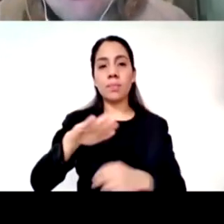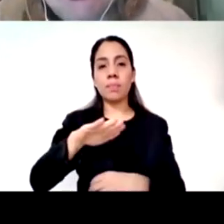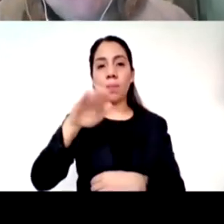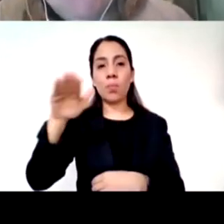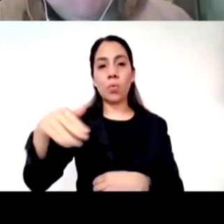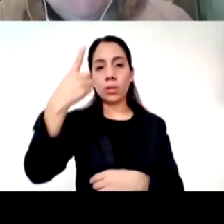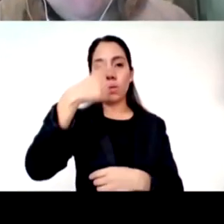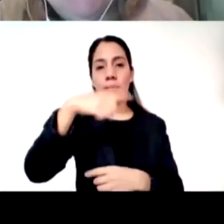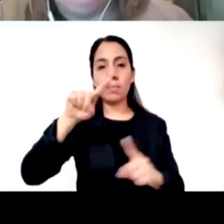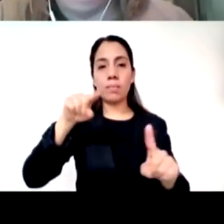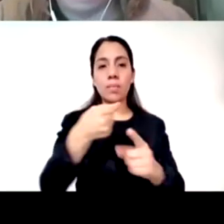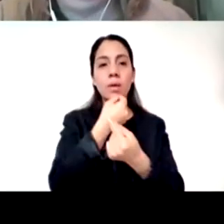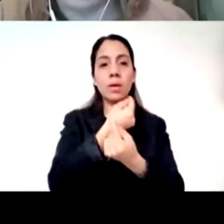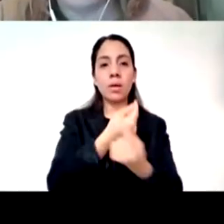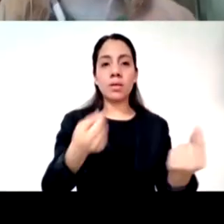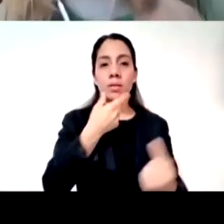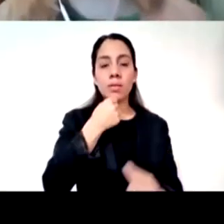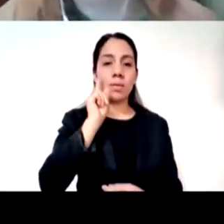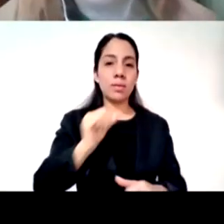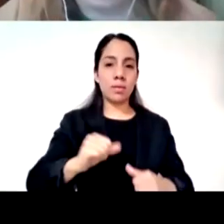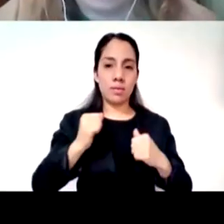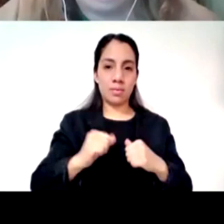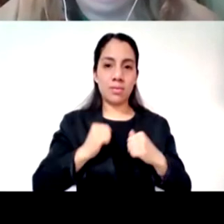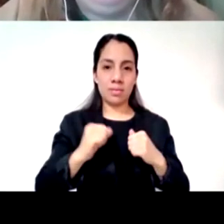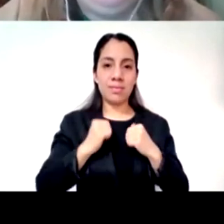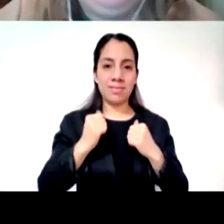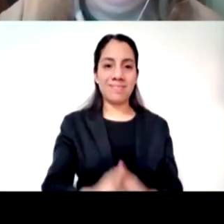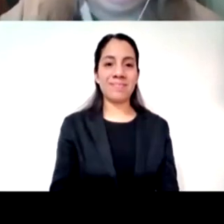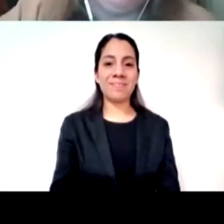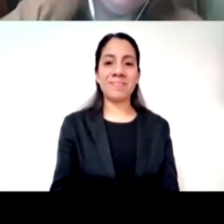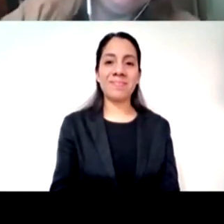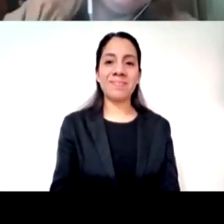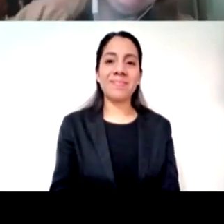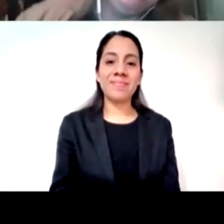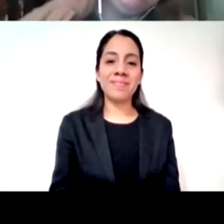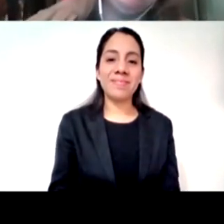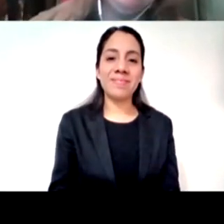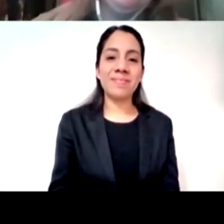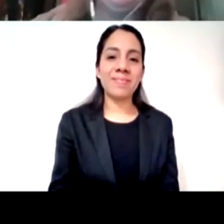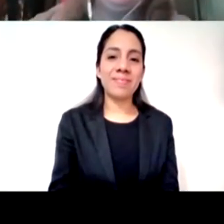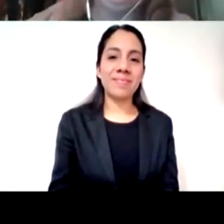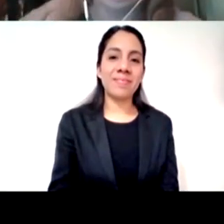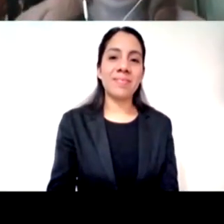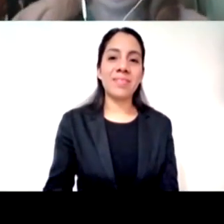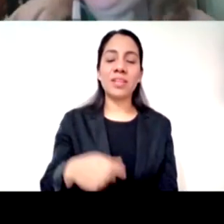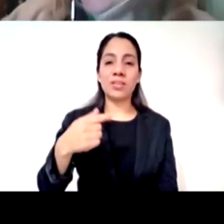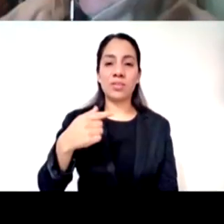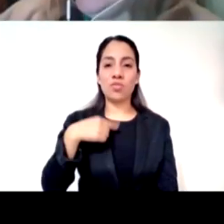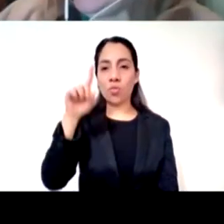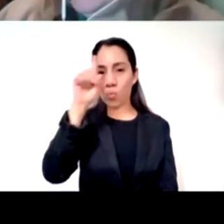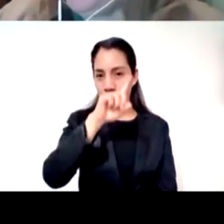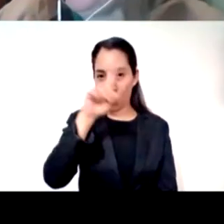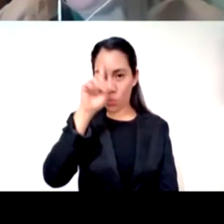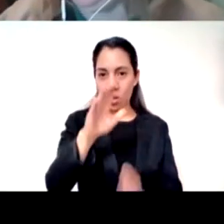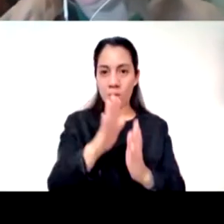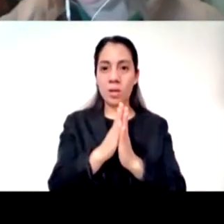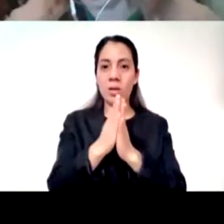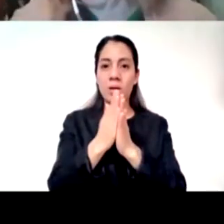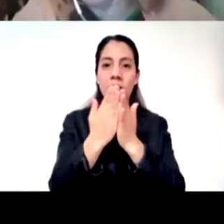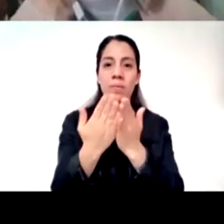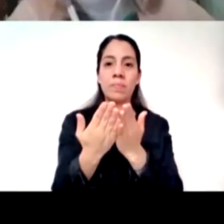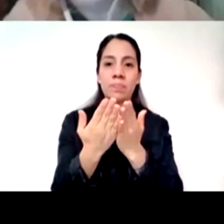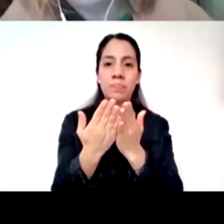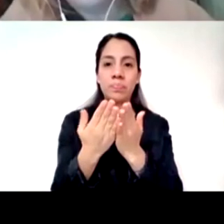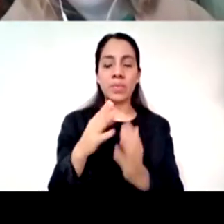a mí nadie me preguntó pero no puedo mencionar al burro de Carlos Clérico y su morir en sábado que